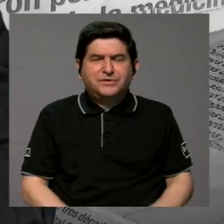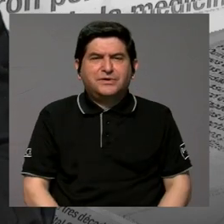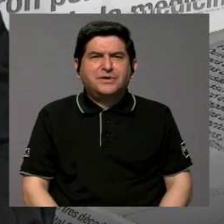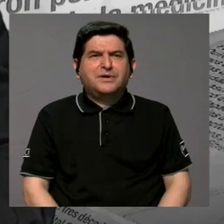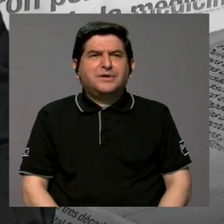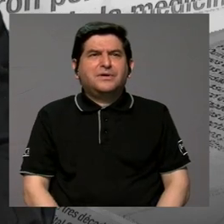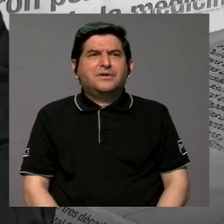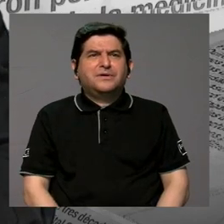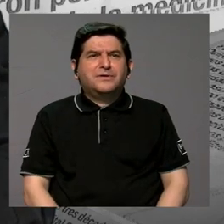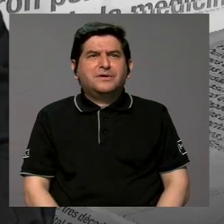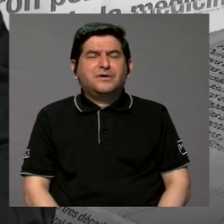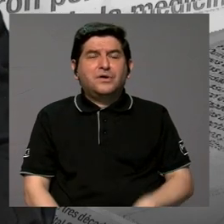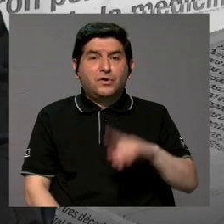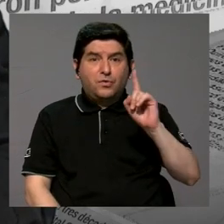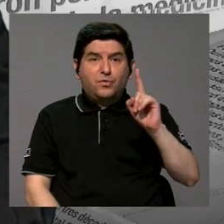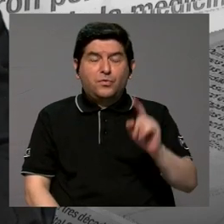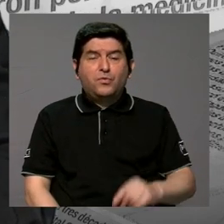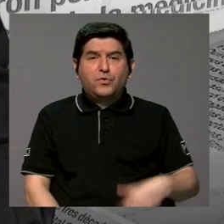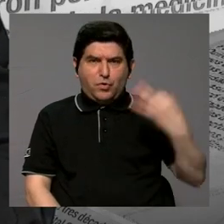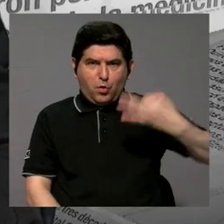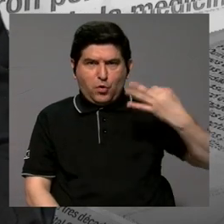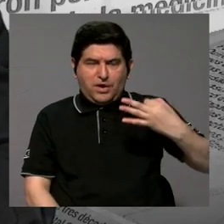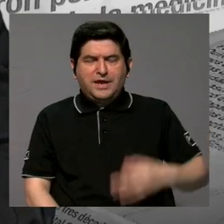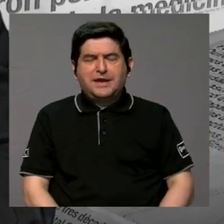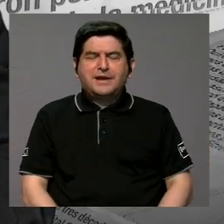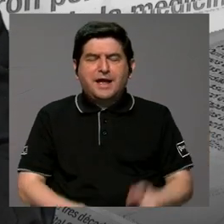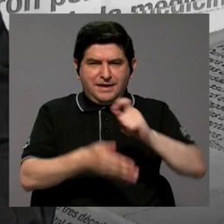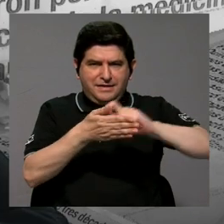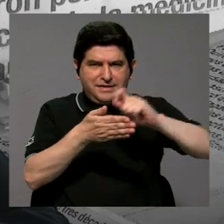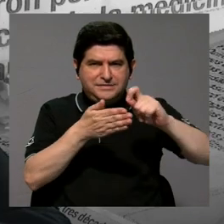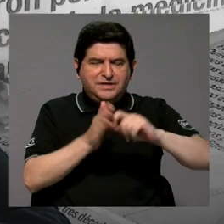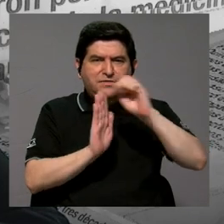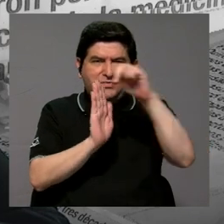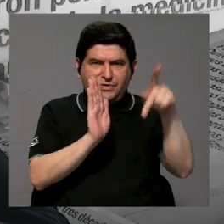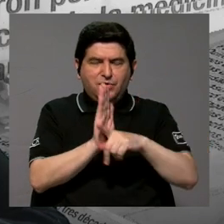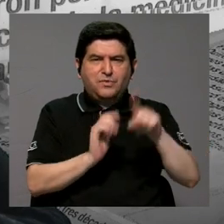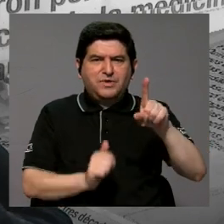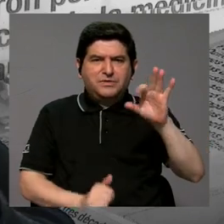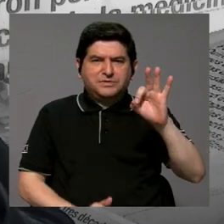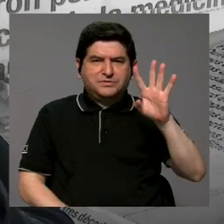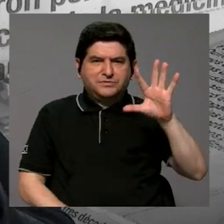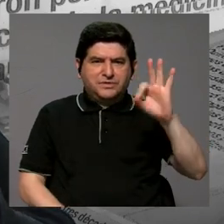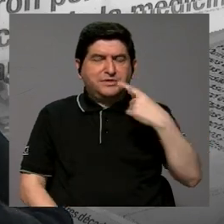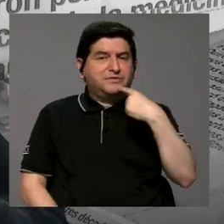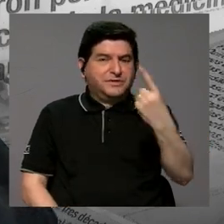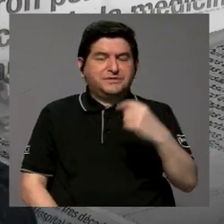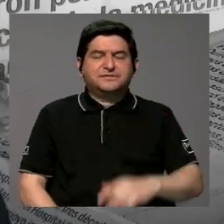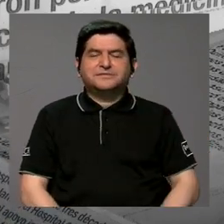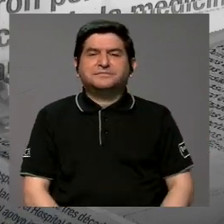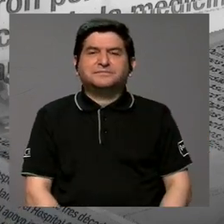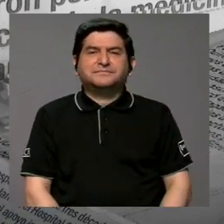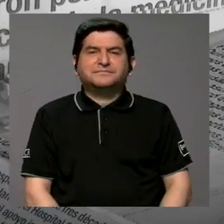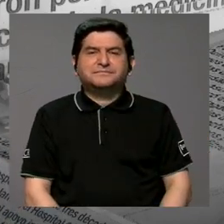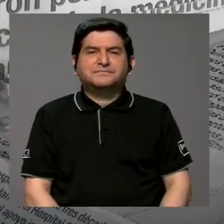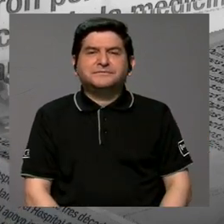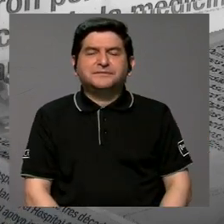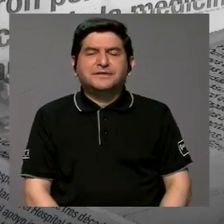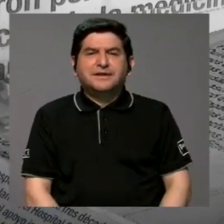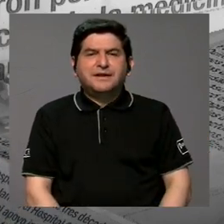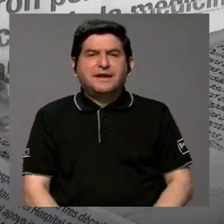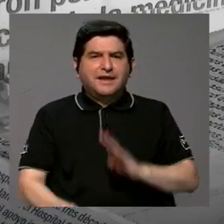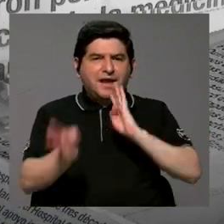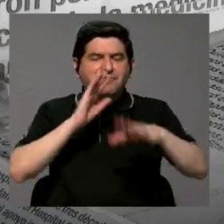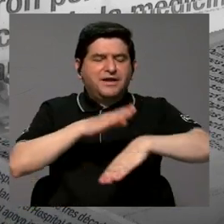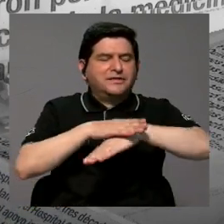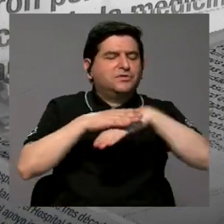constituyente específicamente originario como fue el de la constitución del 49. estábamos hablando de lo